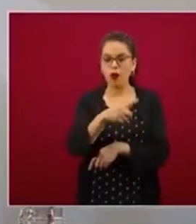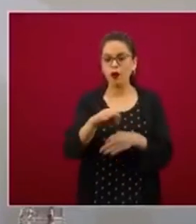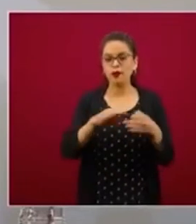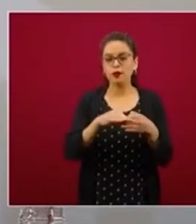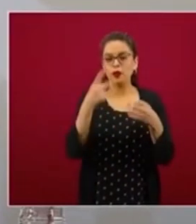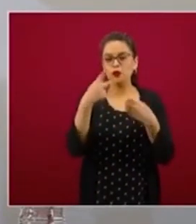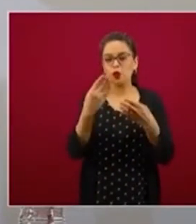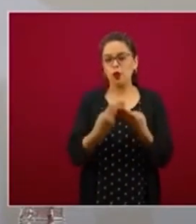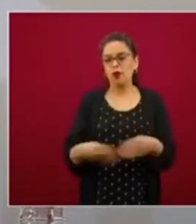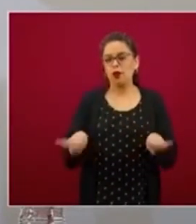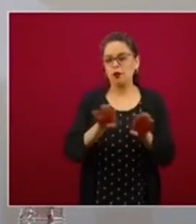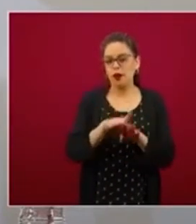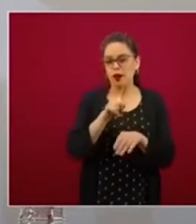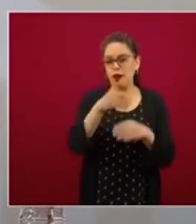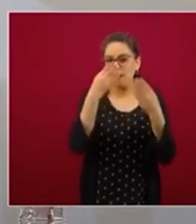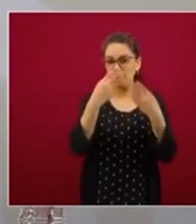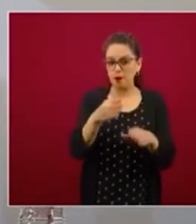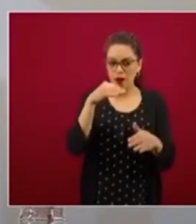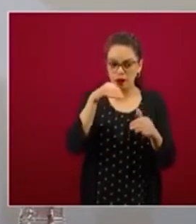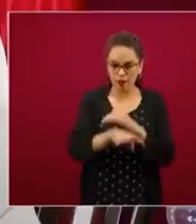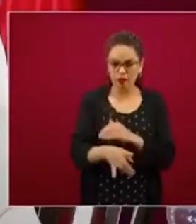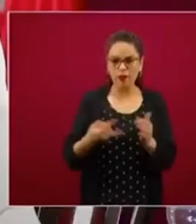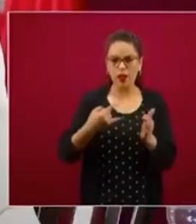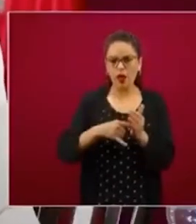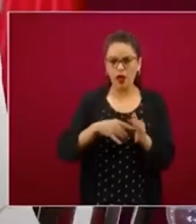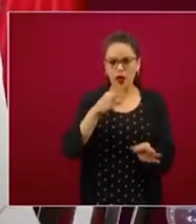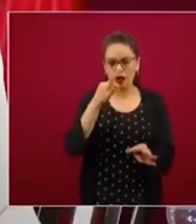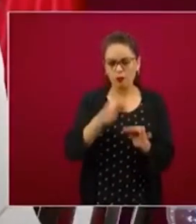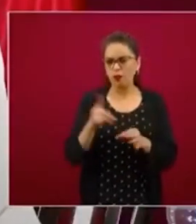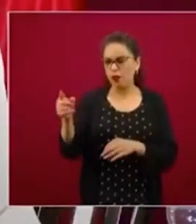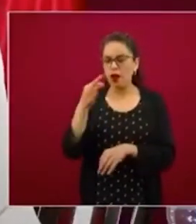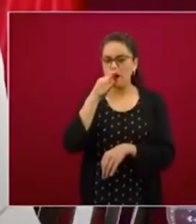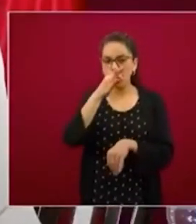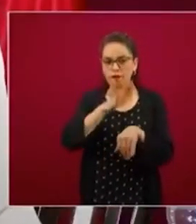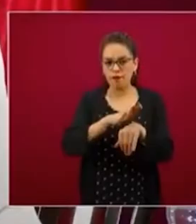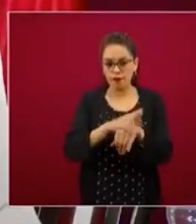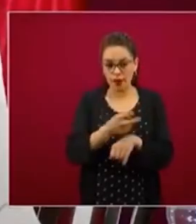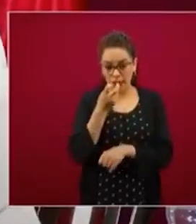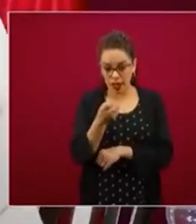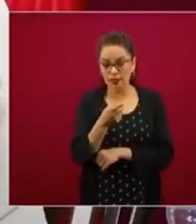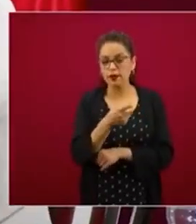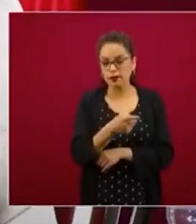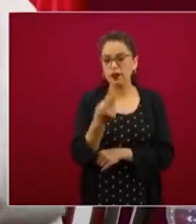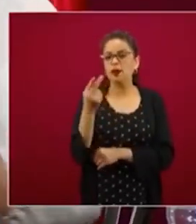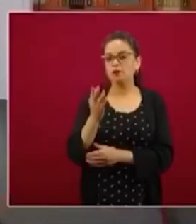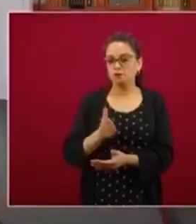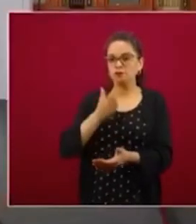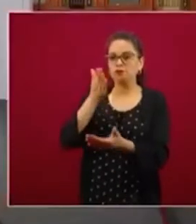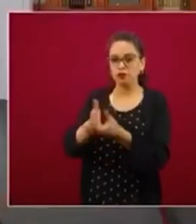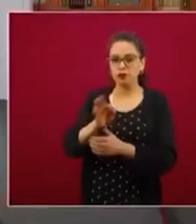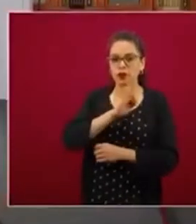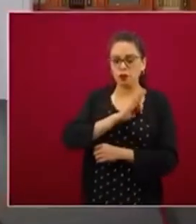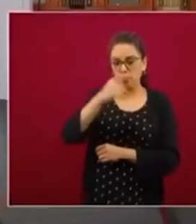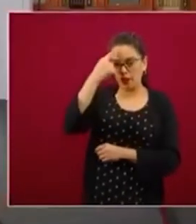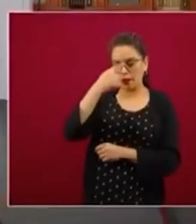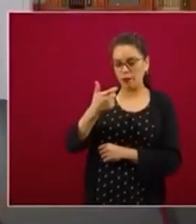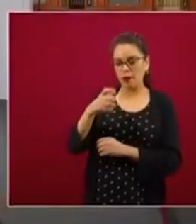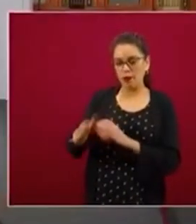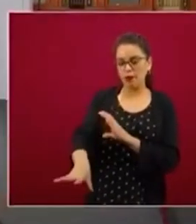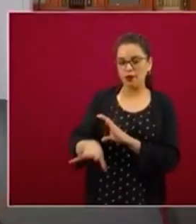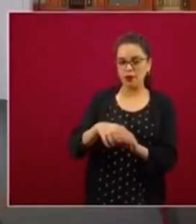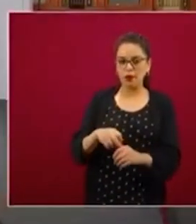a su domicilio en un horario determinado y pudo hacer el trámite de cobrar directamente los